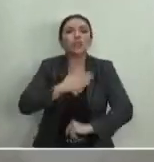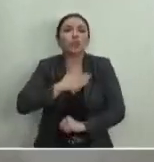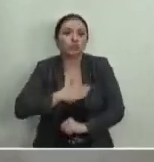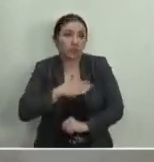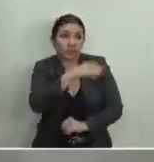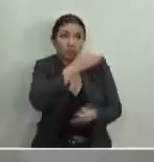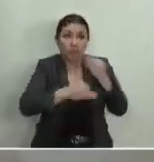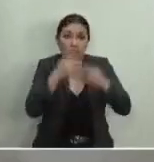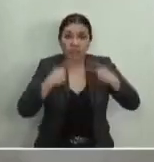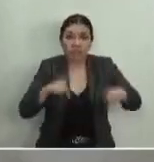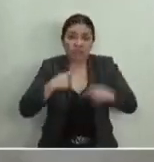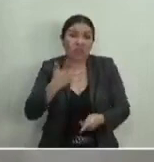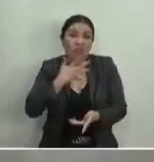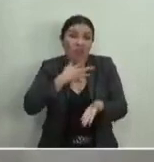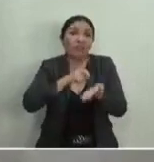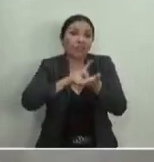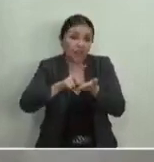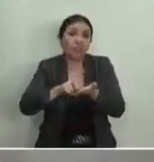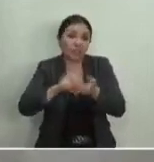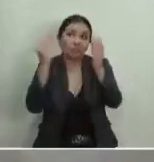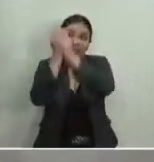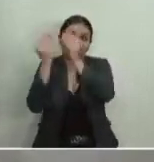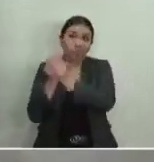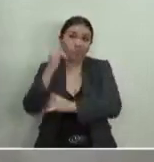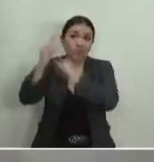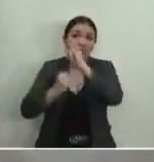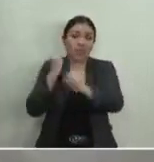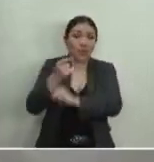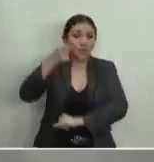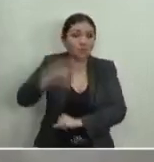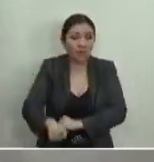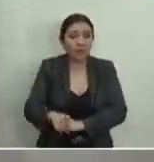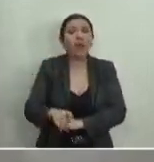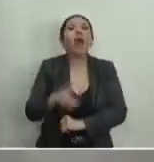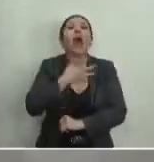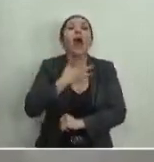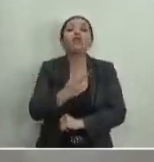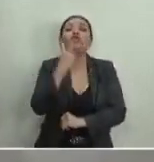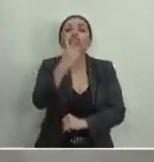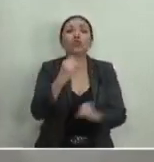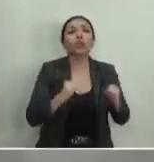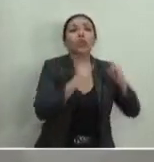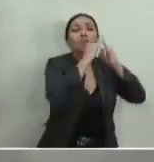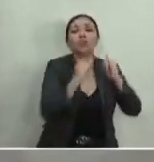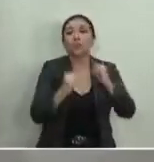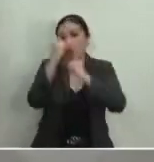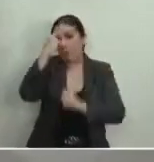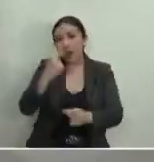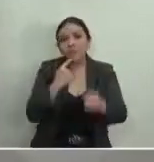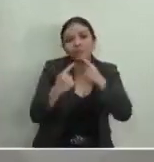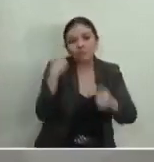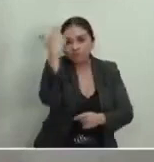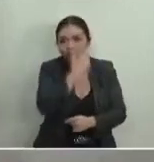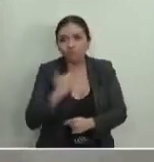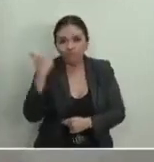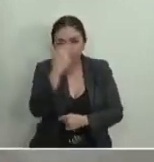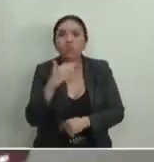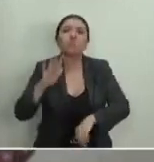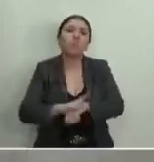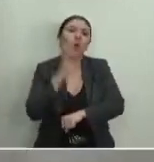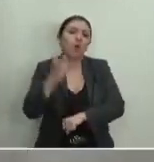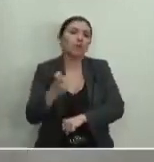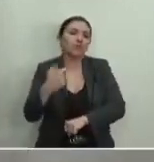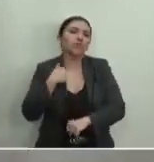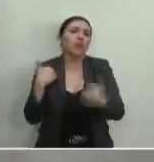las personas en términos de criterios internacionales a un mínimo de dos instancias justamente para hacer este tipo de determinaciones. Es por eso que yo me